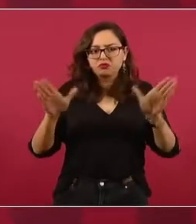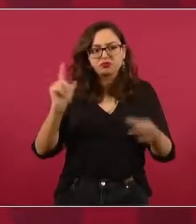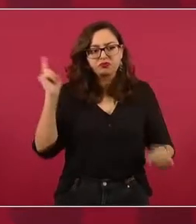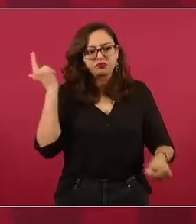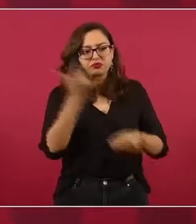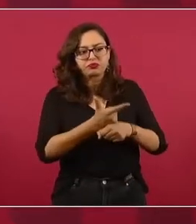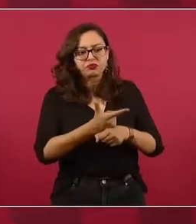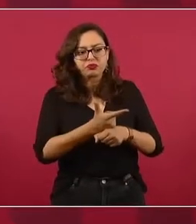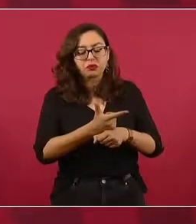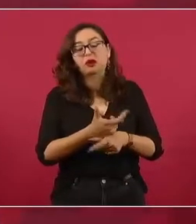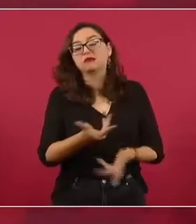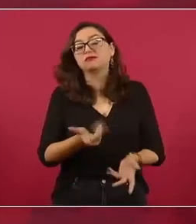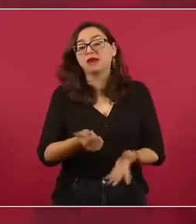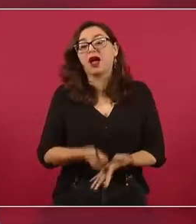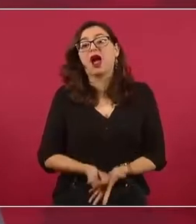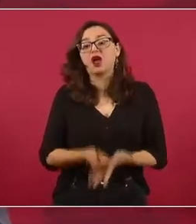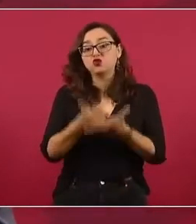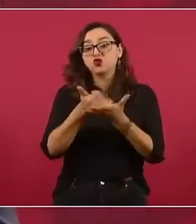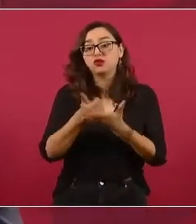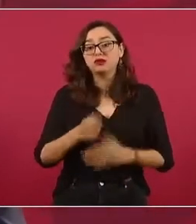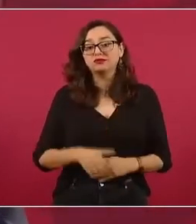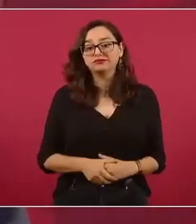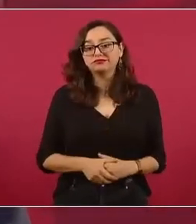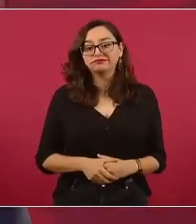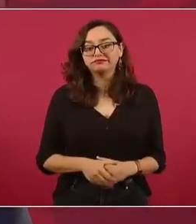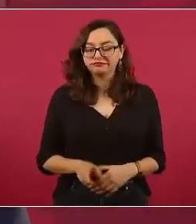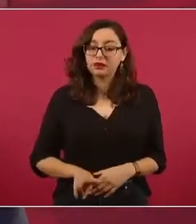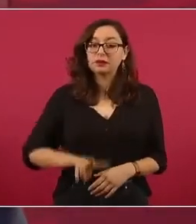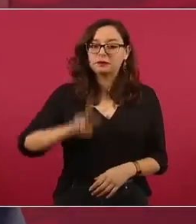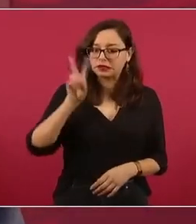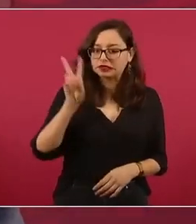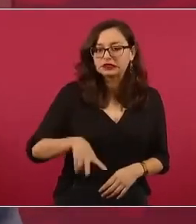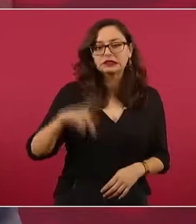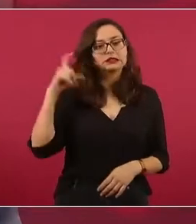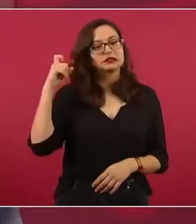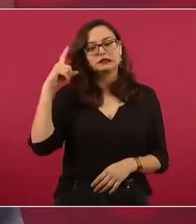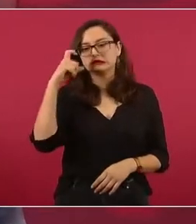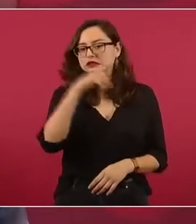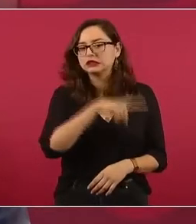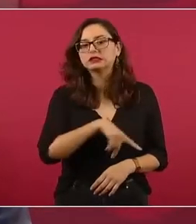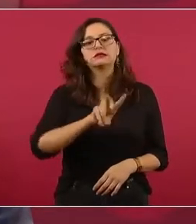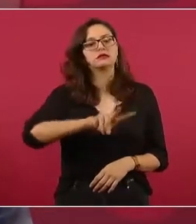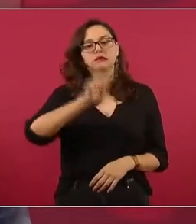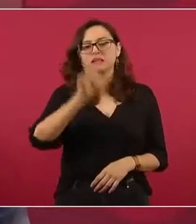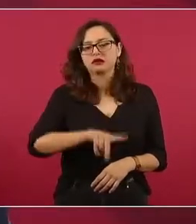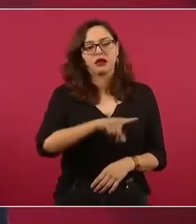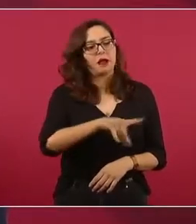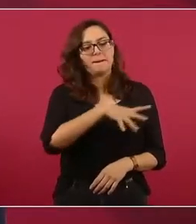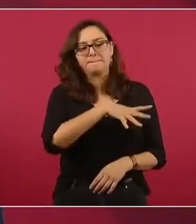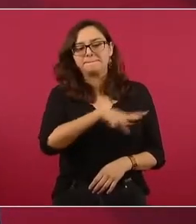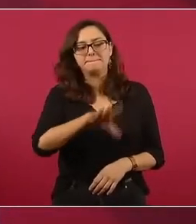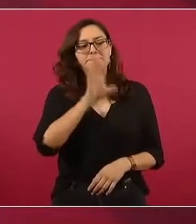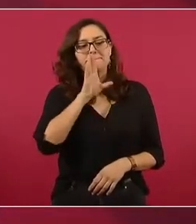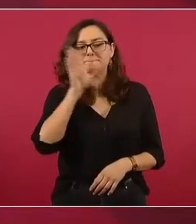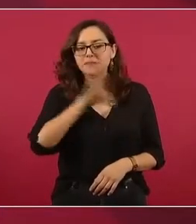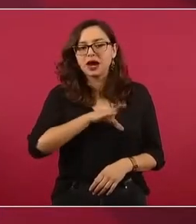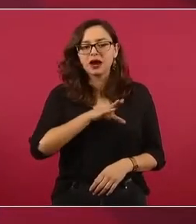que haya este clasismo, este racismo,